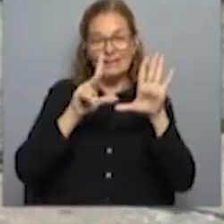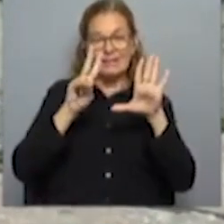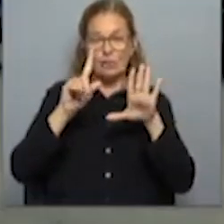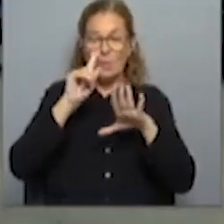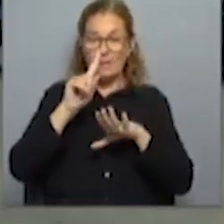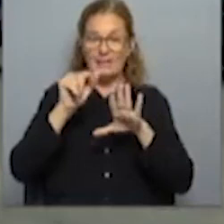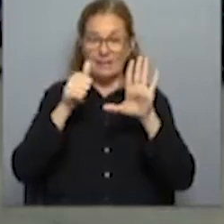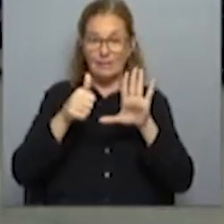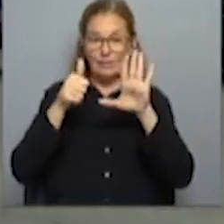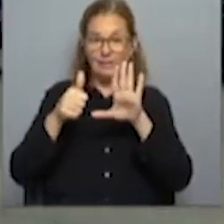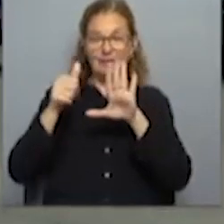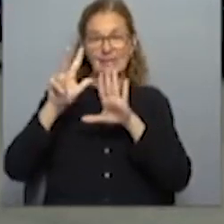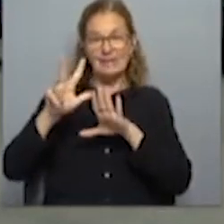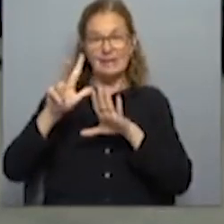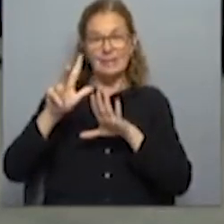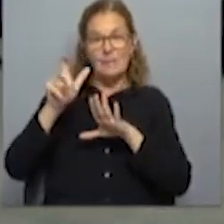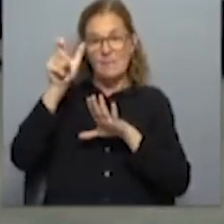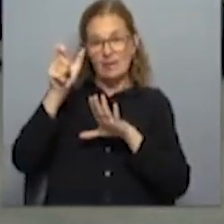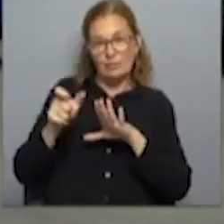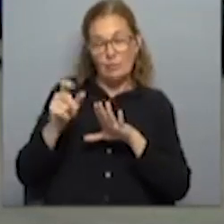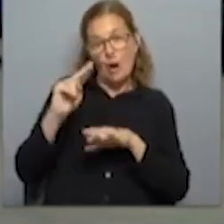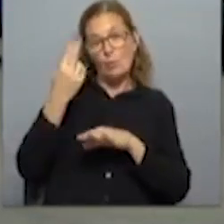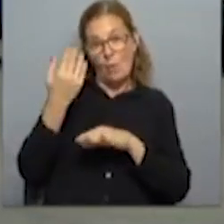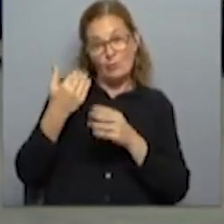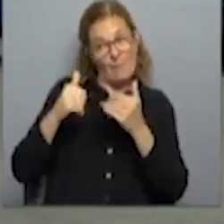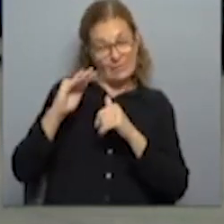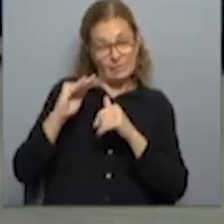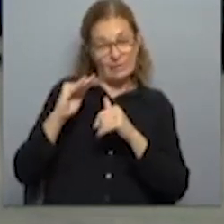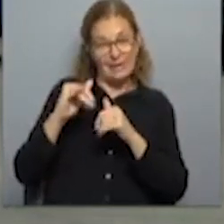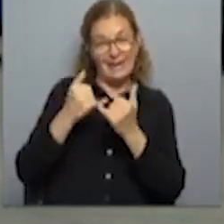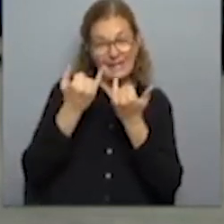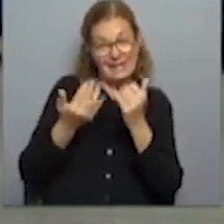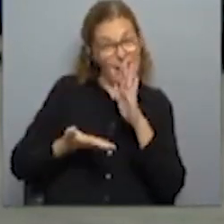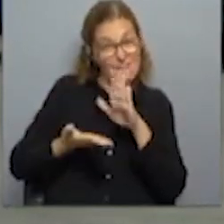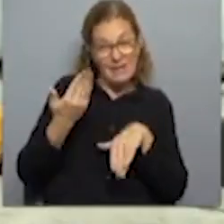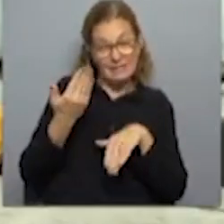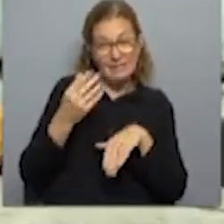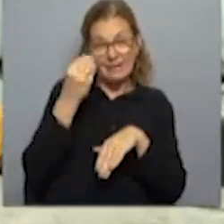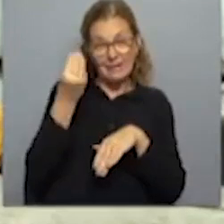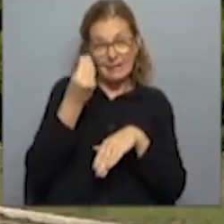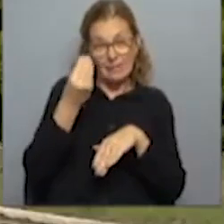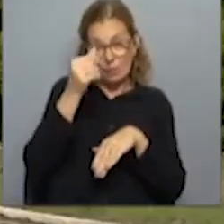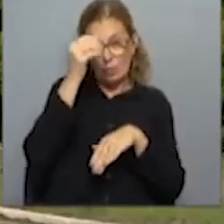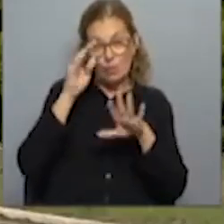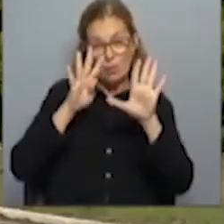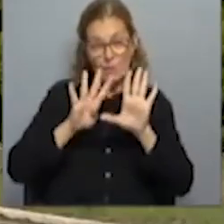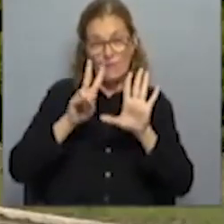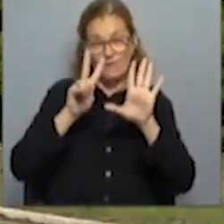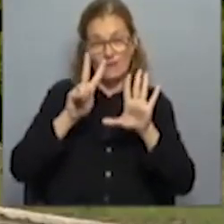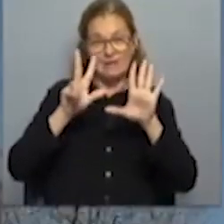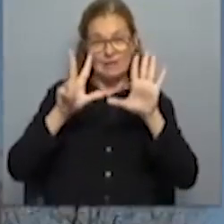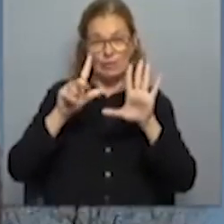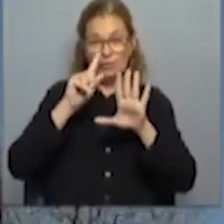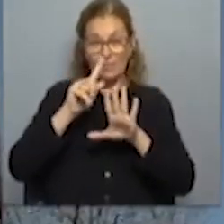.663 personas, en su mayoría uruguayos. El día de mayor cantidad de egresos fue el sábado 9, cuando 28